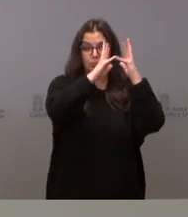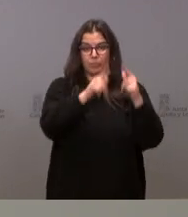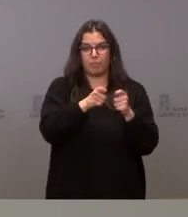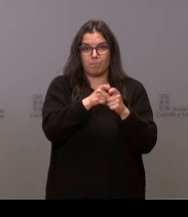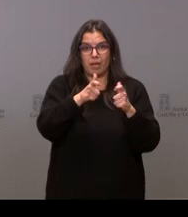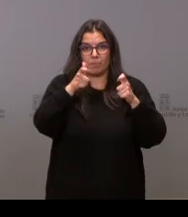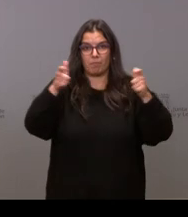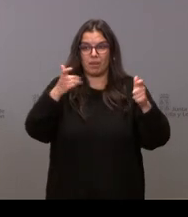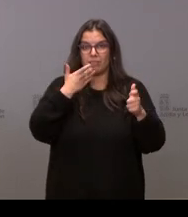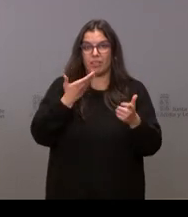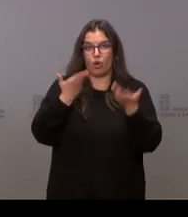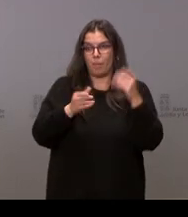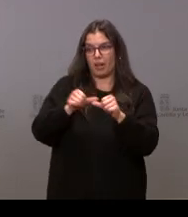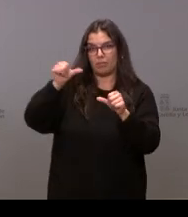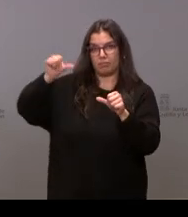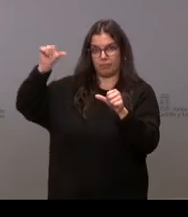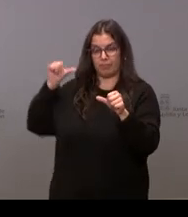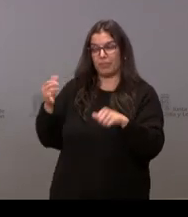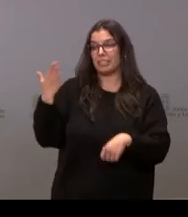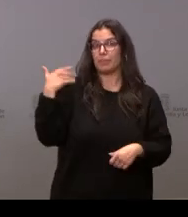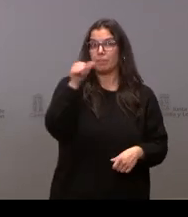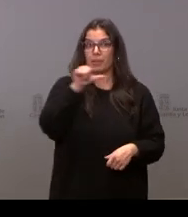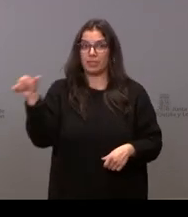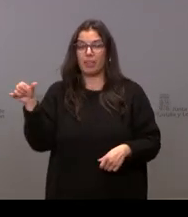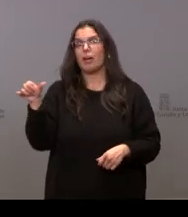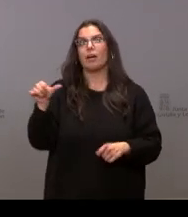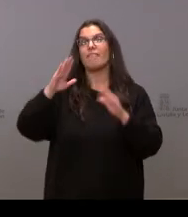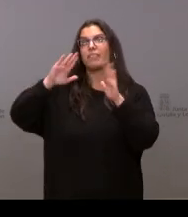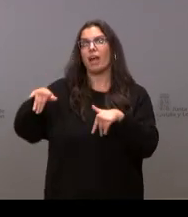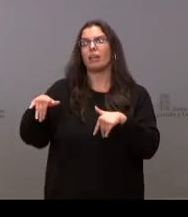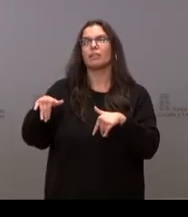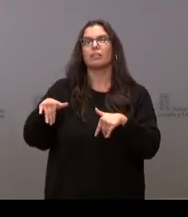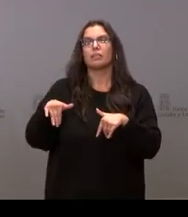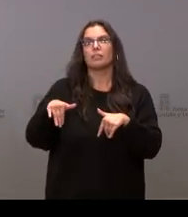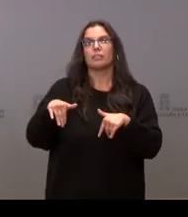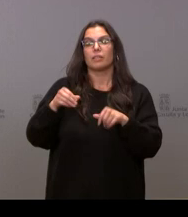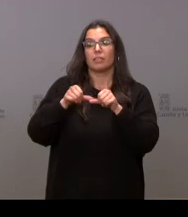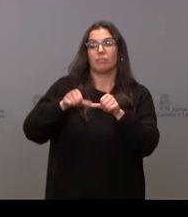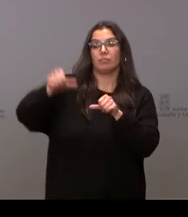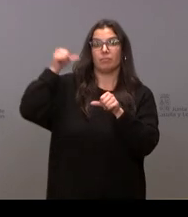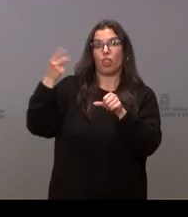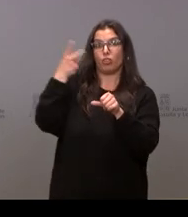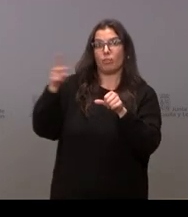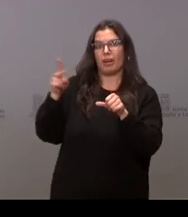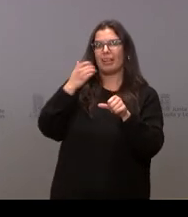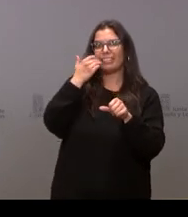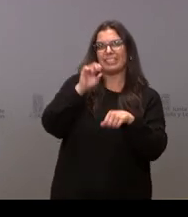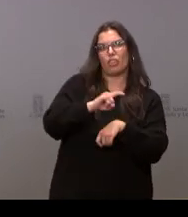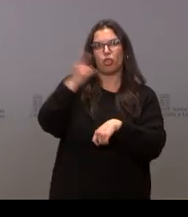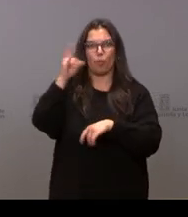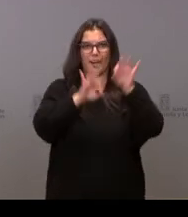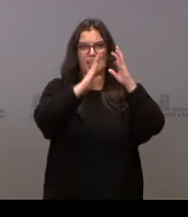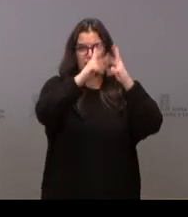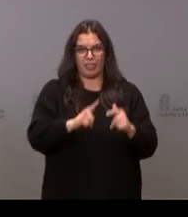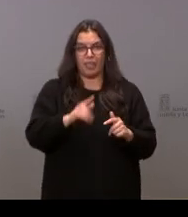en relación a semanas anteriores. La semana pasada finaliza con casi el doble de incidencia que teníamos en la semana previa. Estamos